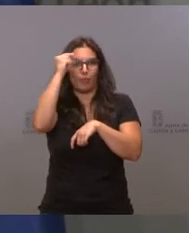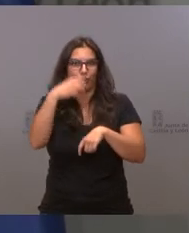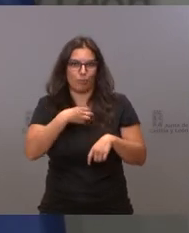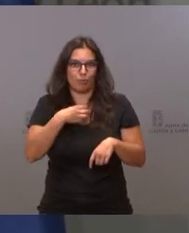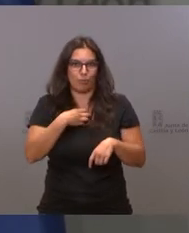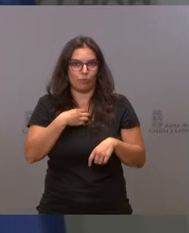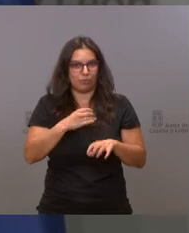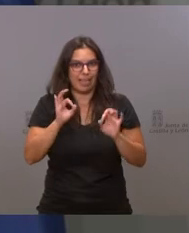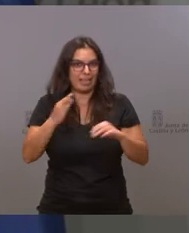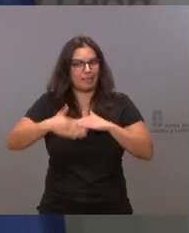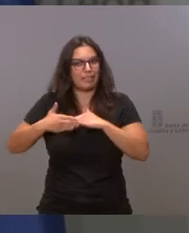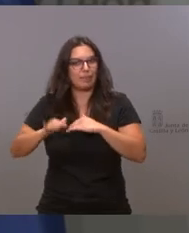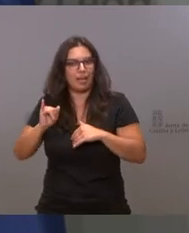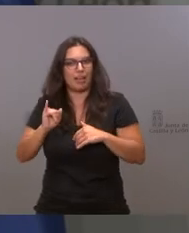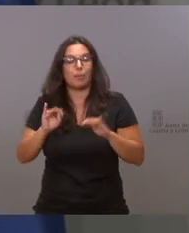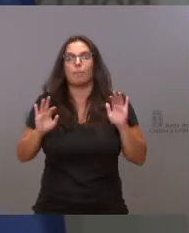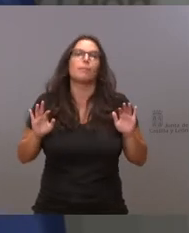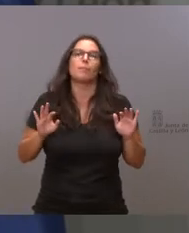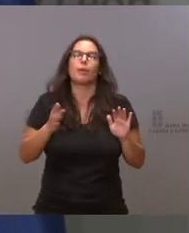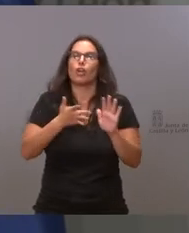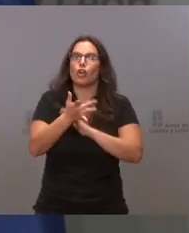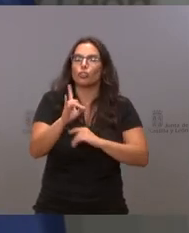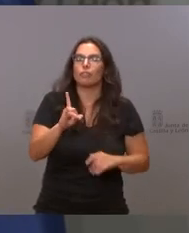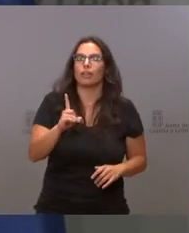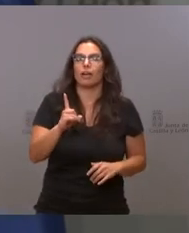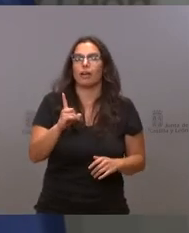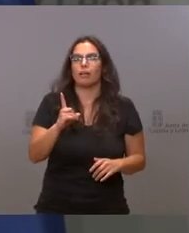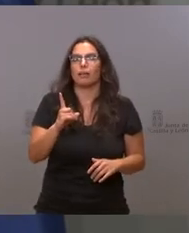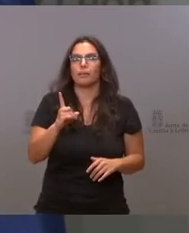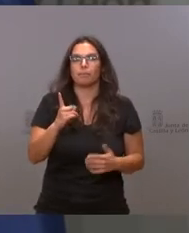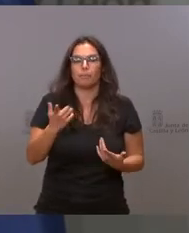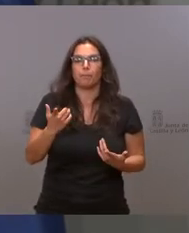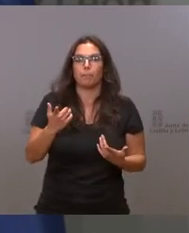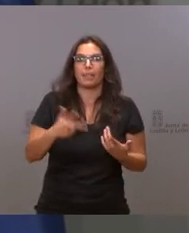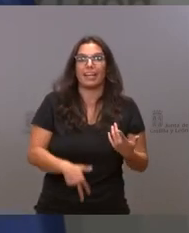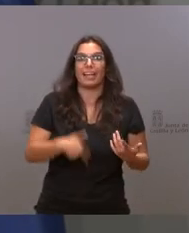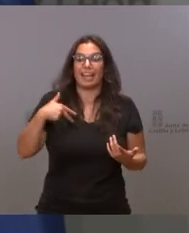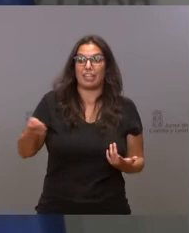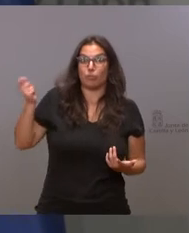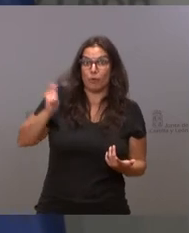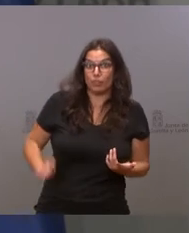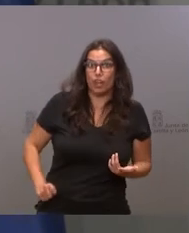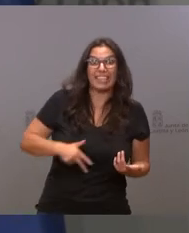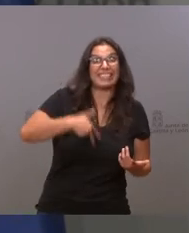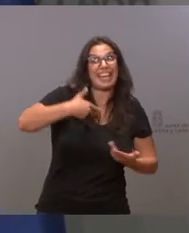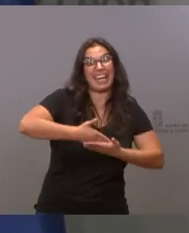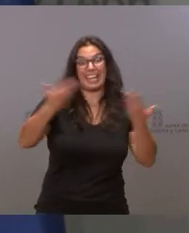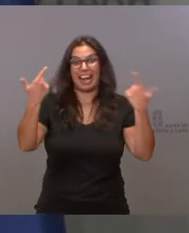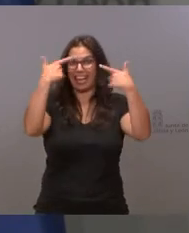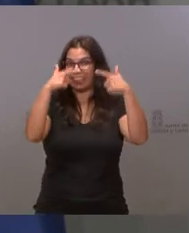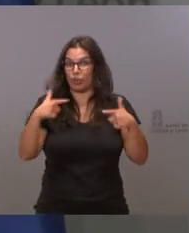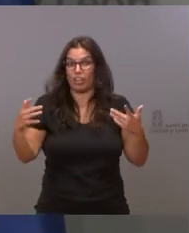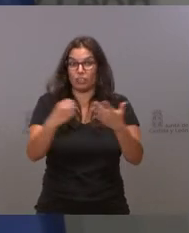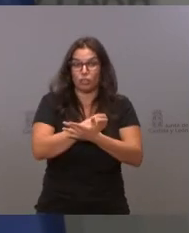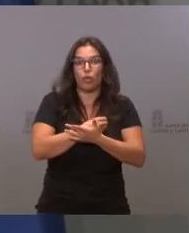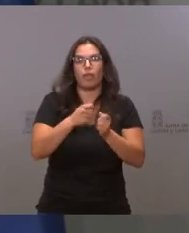pero insisto, eso no quiere decir que no haya un incremento en el conjunto del personal y en el conjunto de la inversión que supera ya